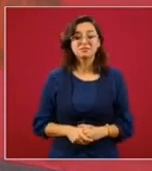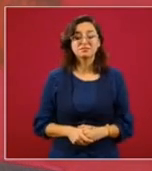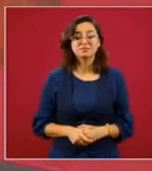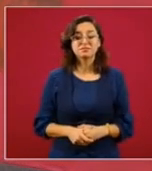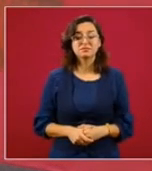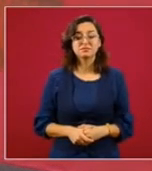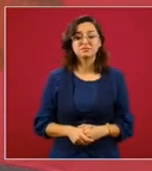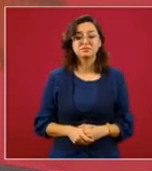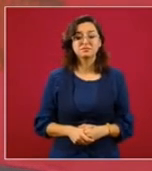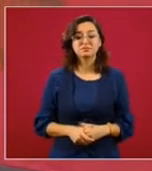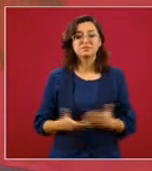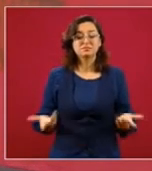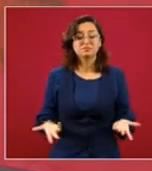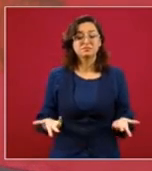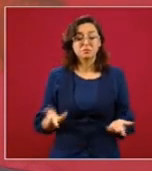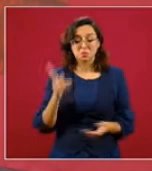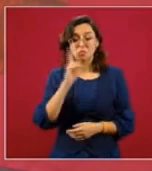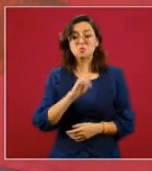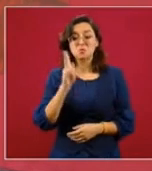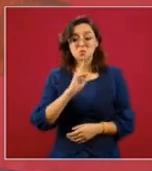Está demostrado.